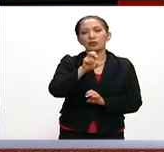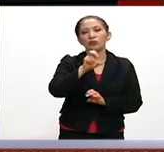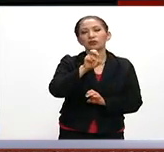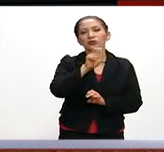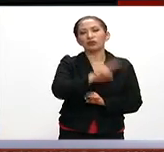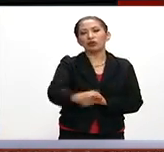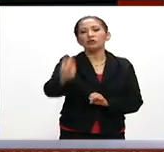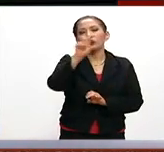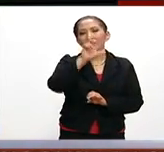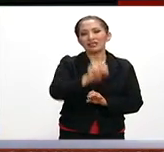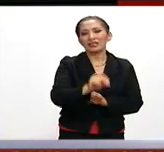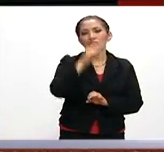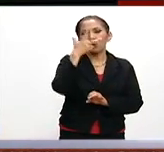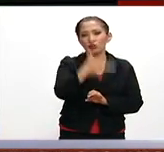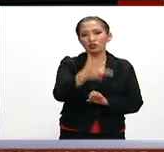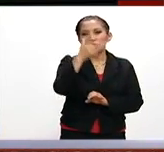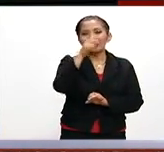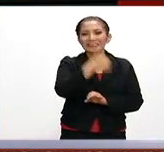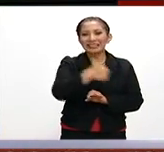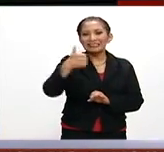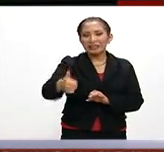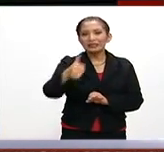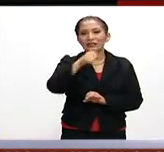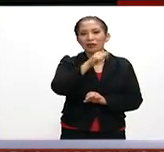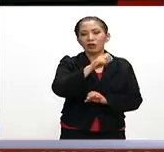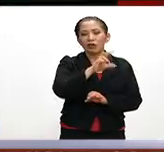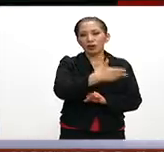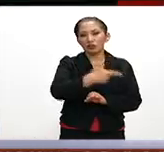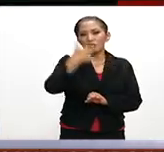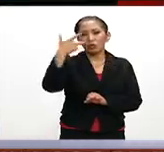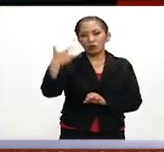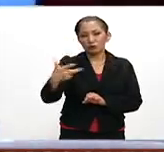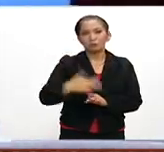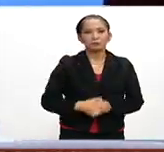288 6688.